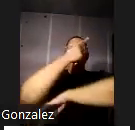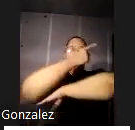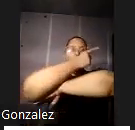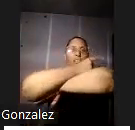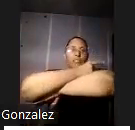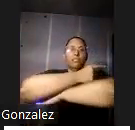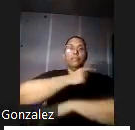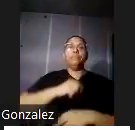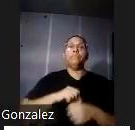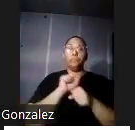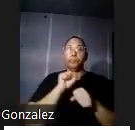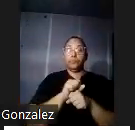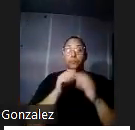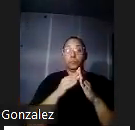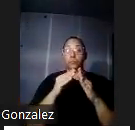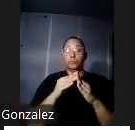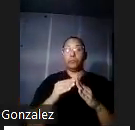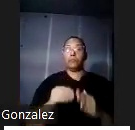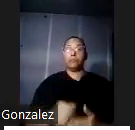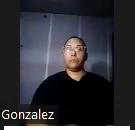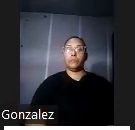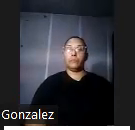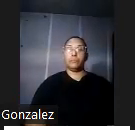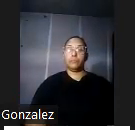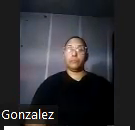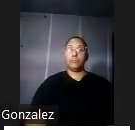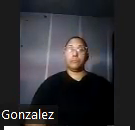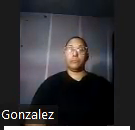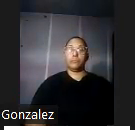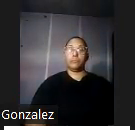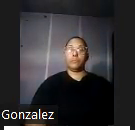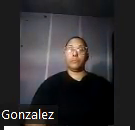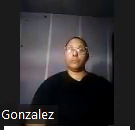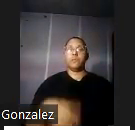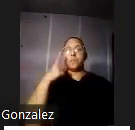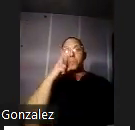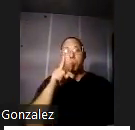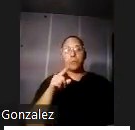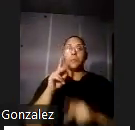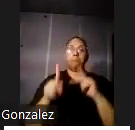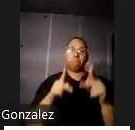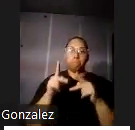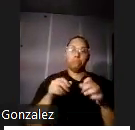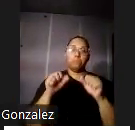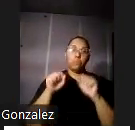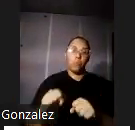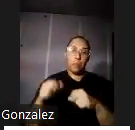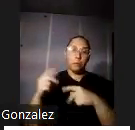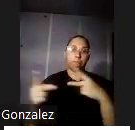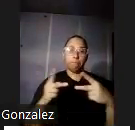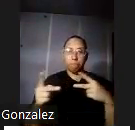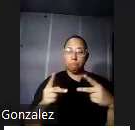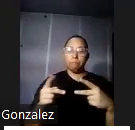trabajando con la casa para poner las condiciones para la visita esa sería otra de las habitaciones